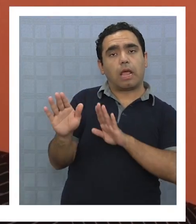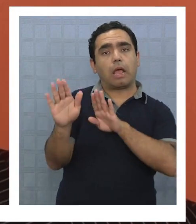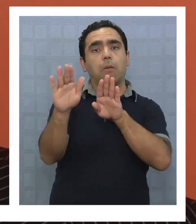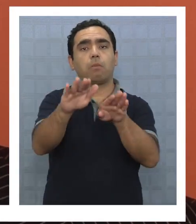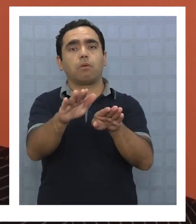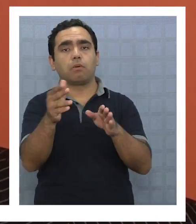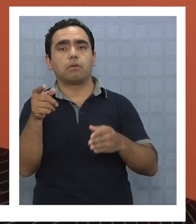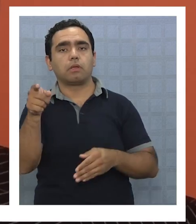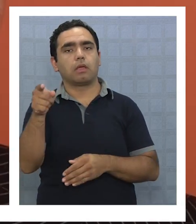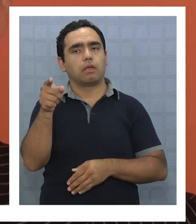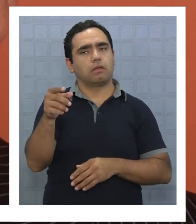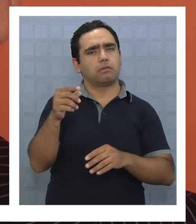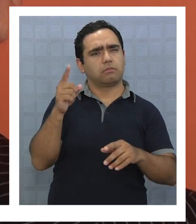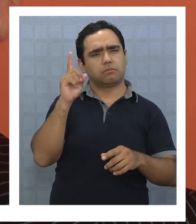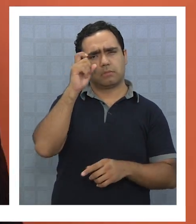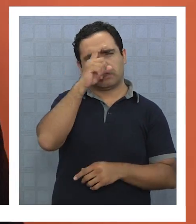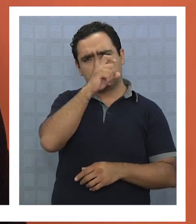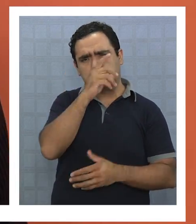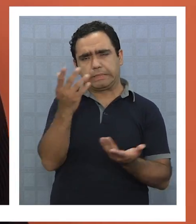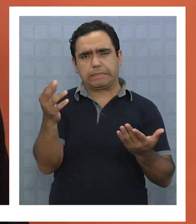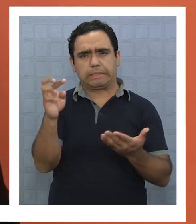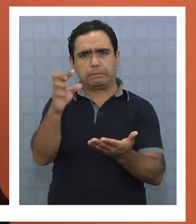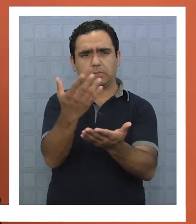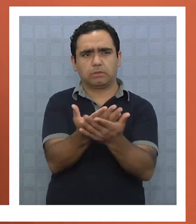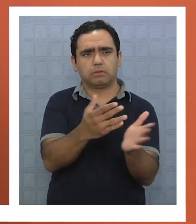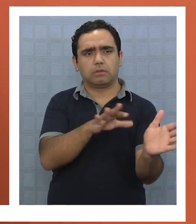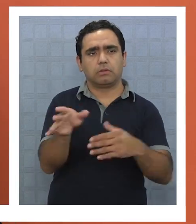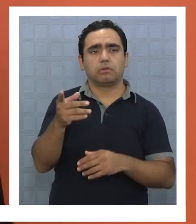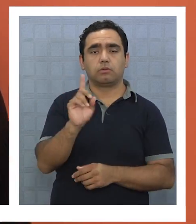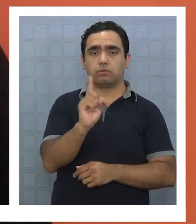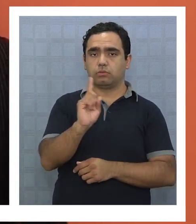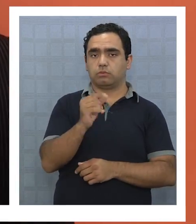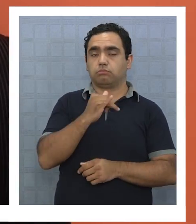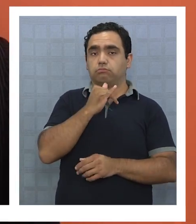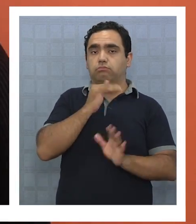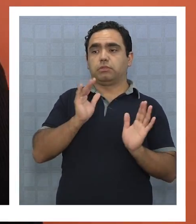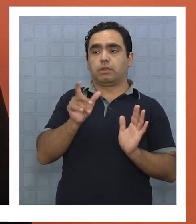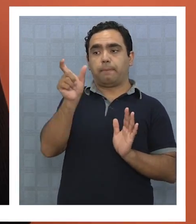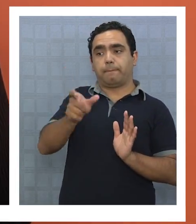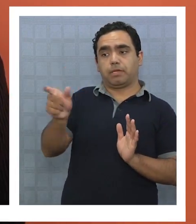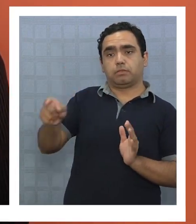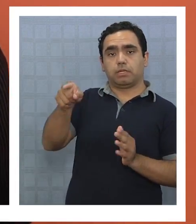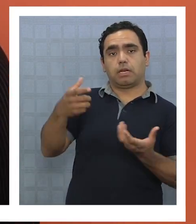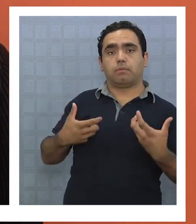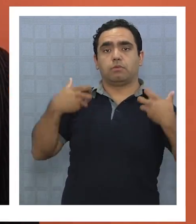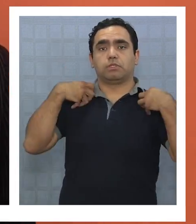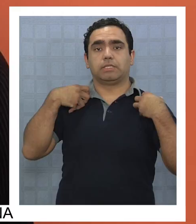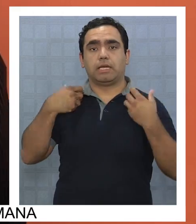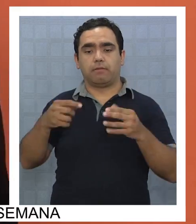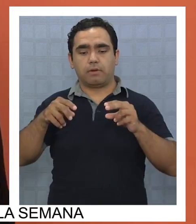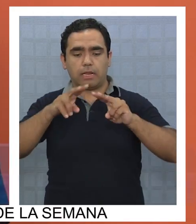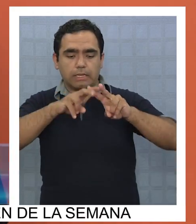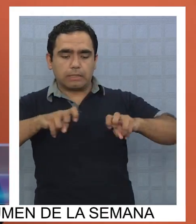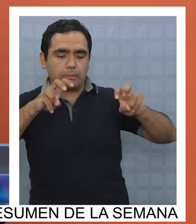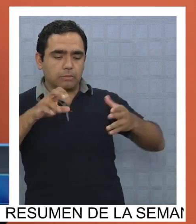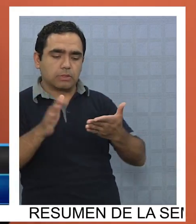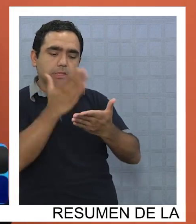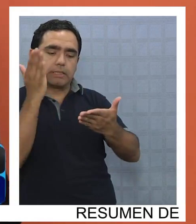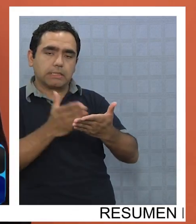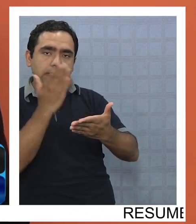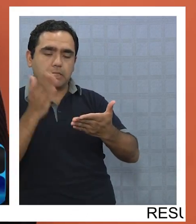controversial licitación. Eso no lo sé yo, porque nosotros tenemos asesores. Los asesores son aquellos que revisan todo.